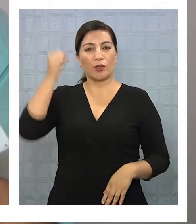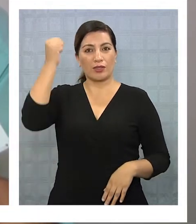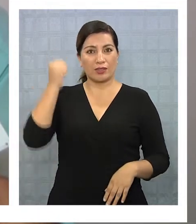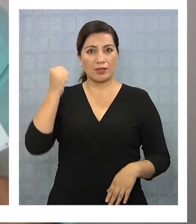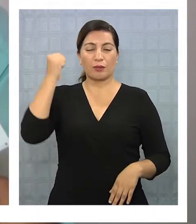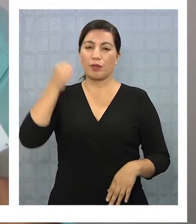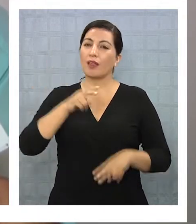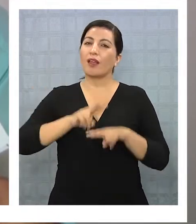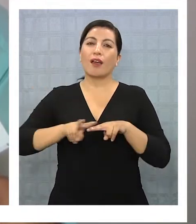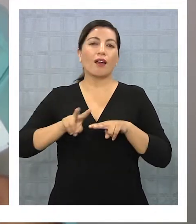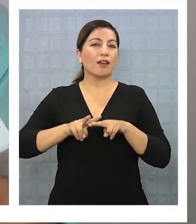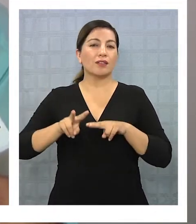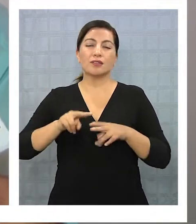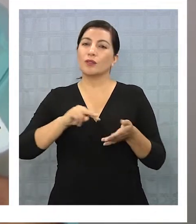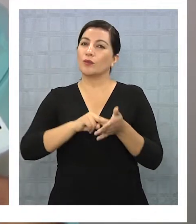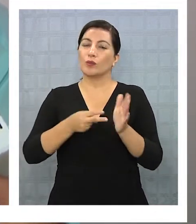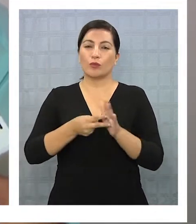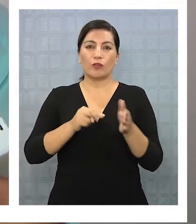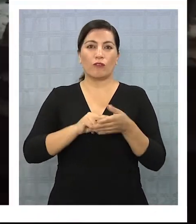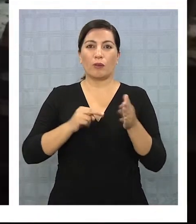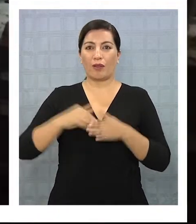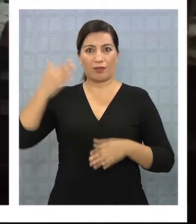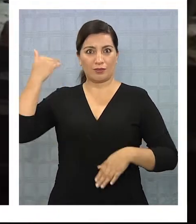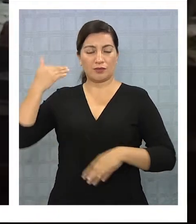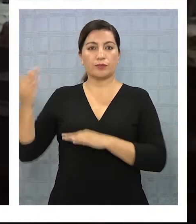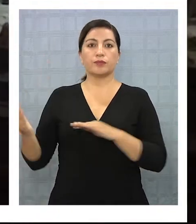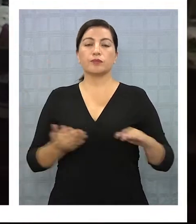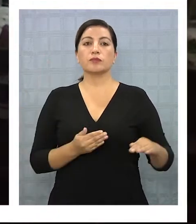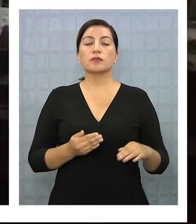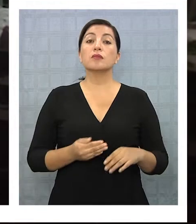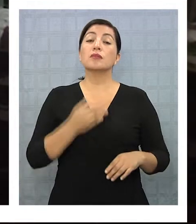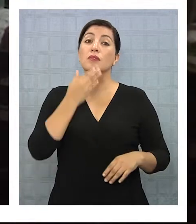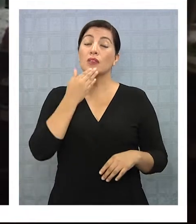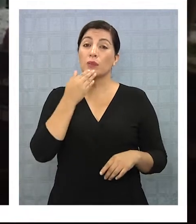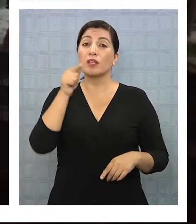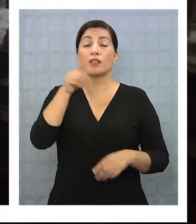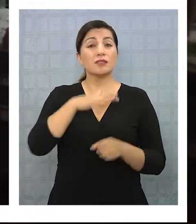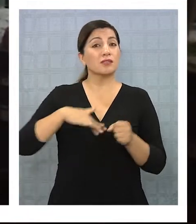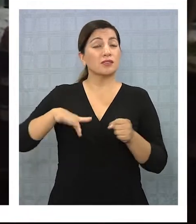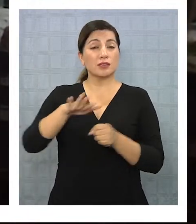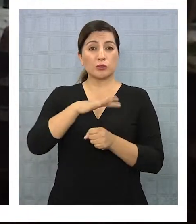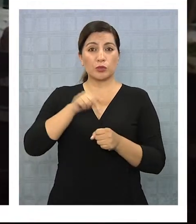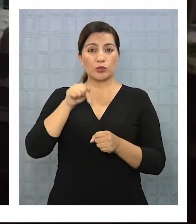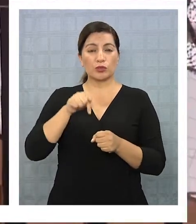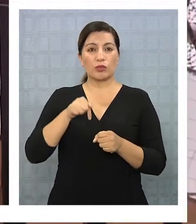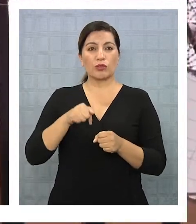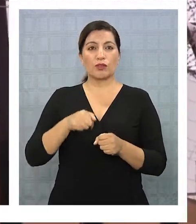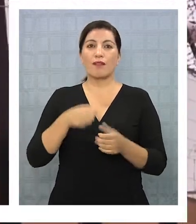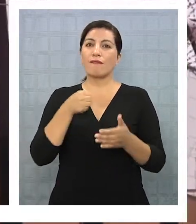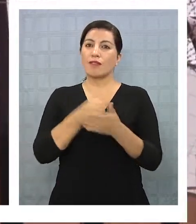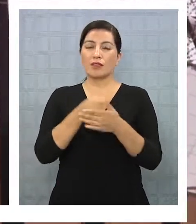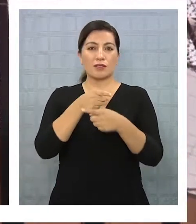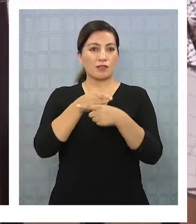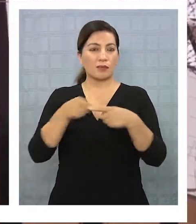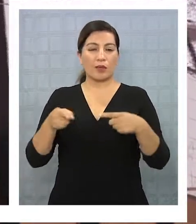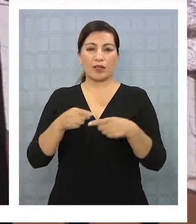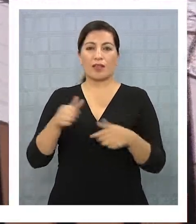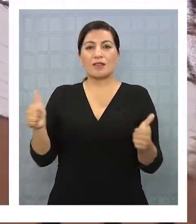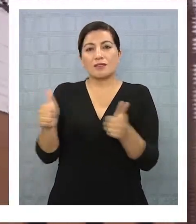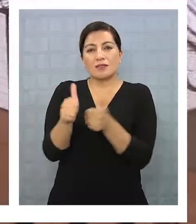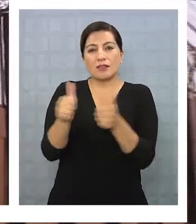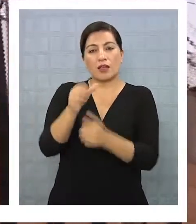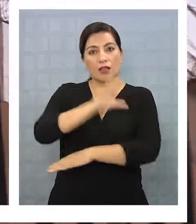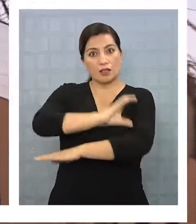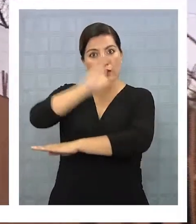este problema político-diplomático en ese momento. Aránguiz resaltó que ese caso dista mucho de lo ocurrido el pasado fin de semana cerca de Colchane,